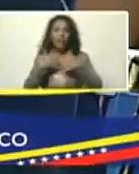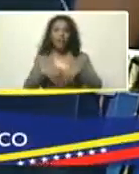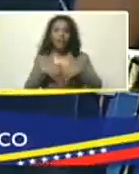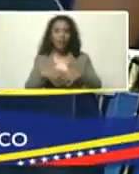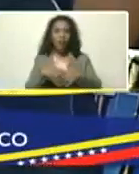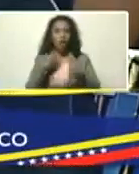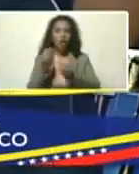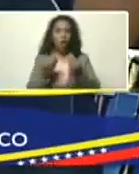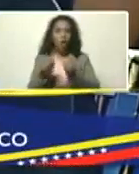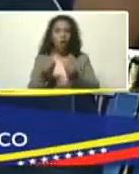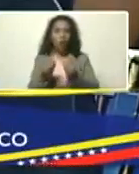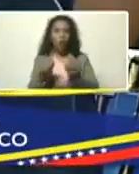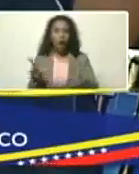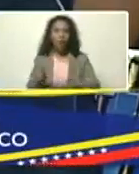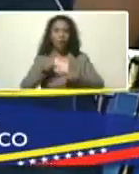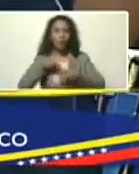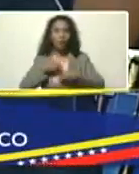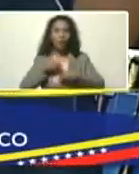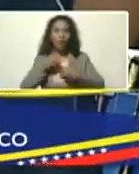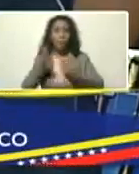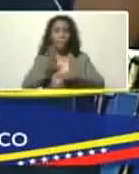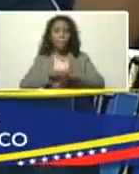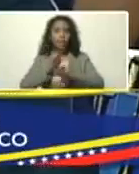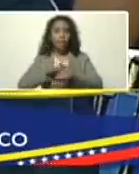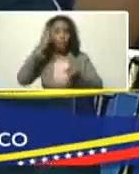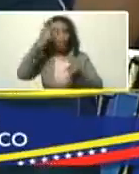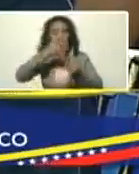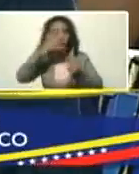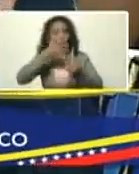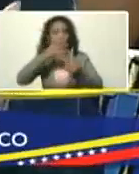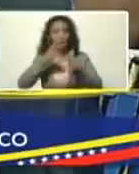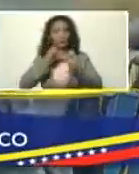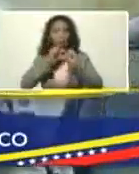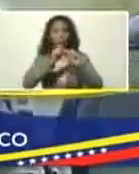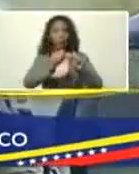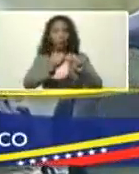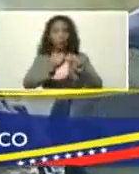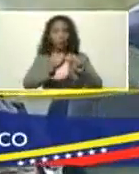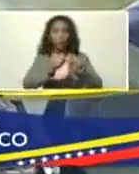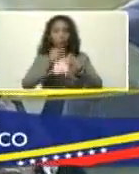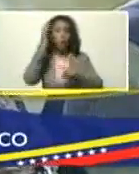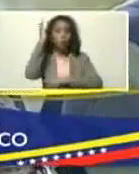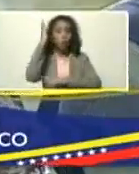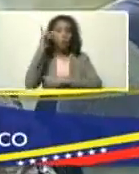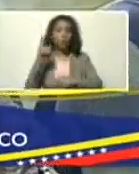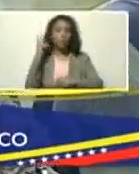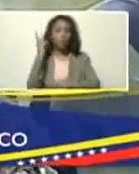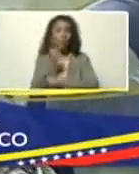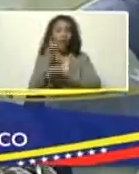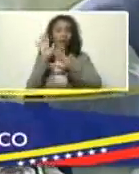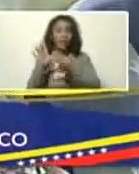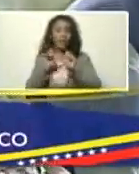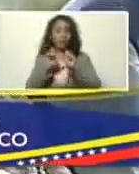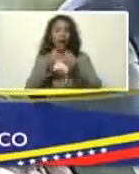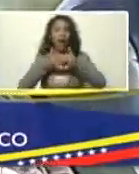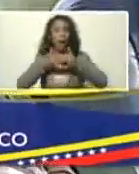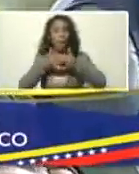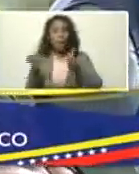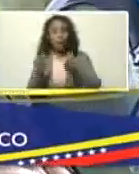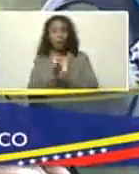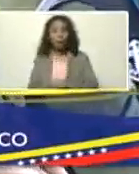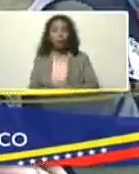medidas, la adaptación, que pasan, por una formación, permanente, un congreso, como este, debe estar, permanentemente abierto,